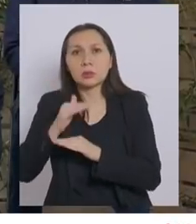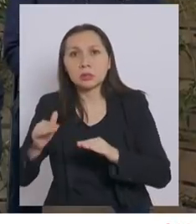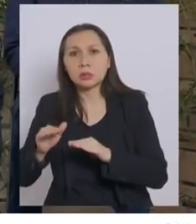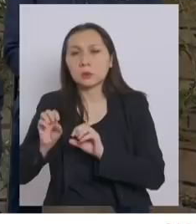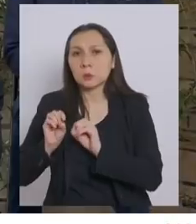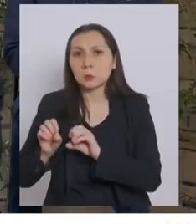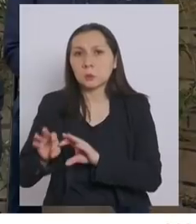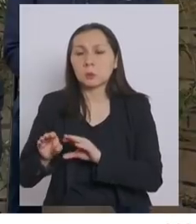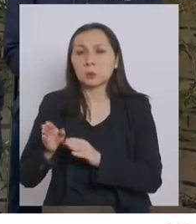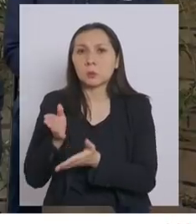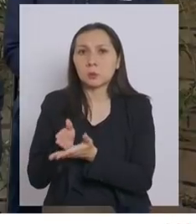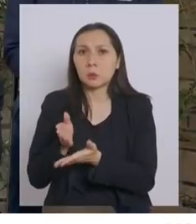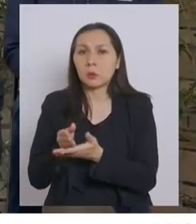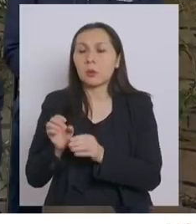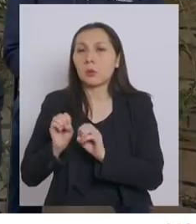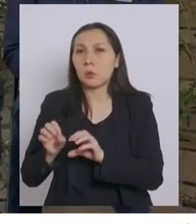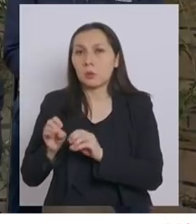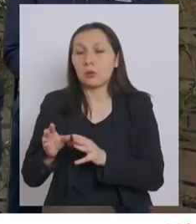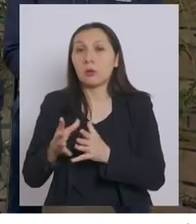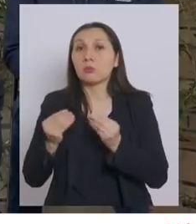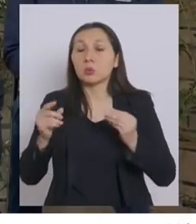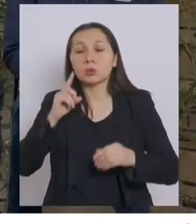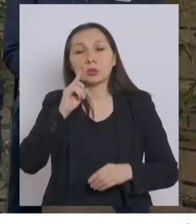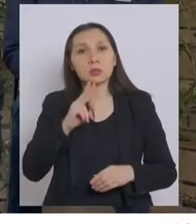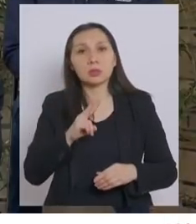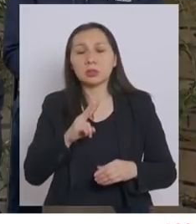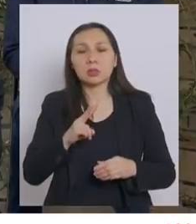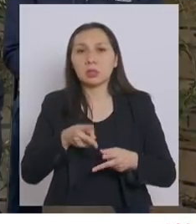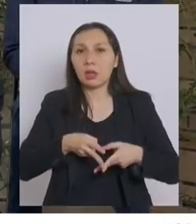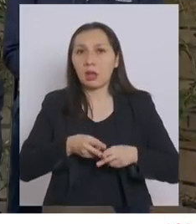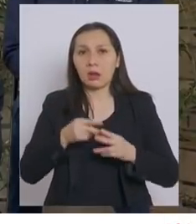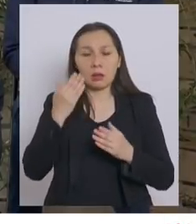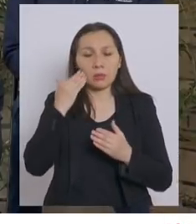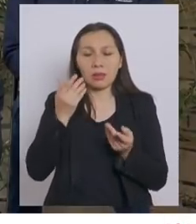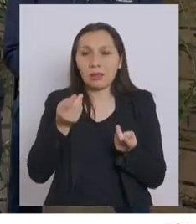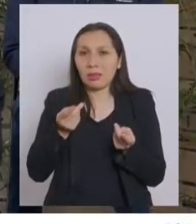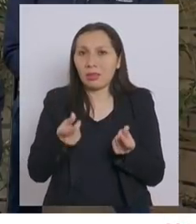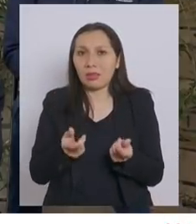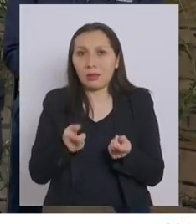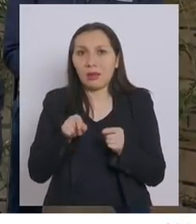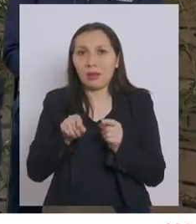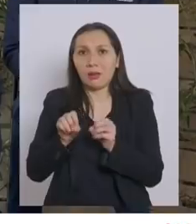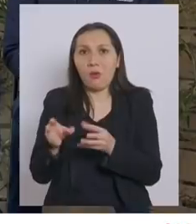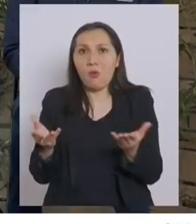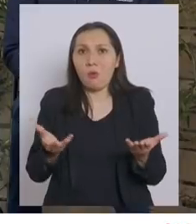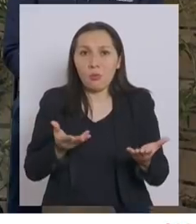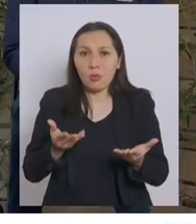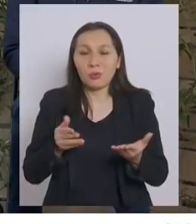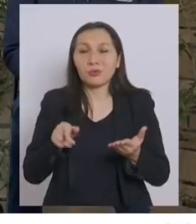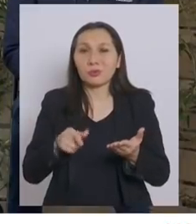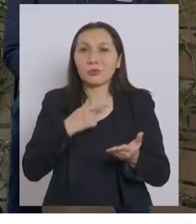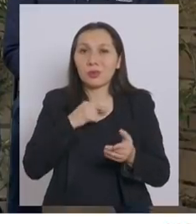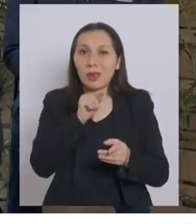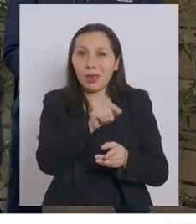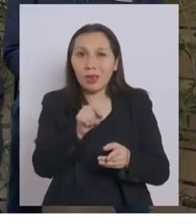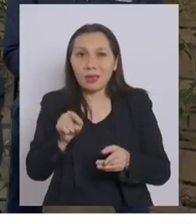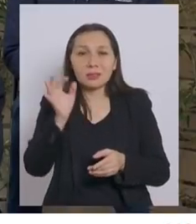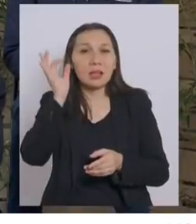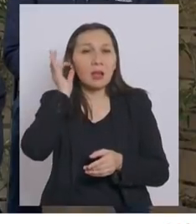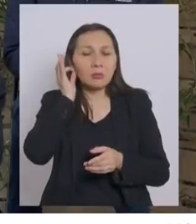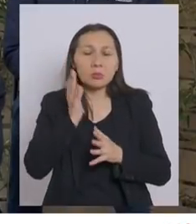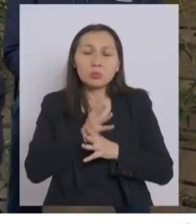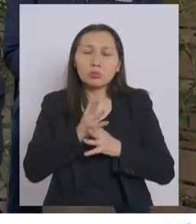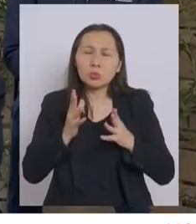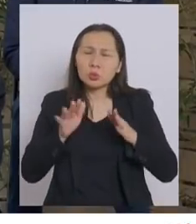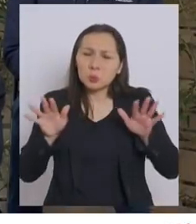en la educación. Muchas sin contar con las herramientas para aquello. Yo quiero a esas mujeres que